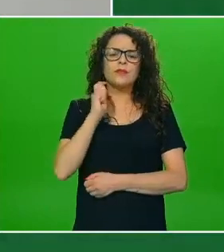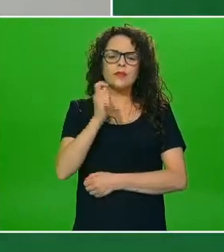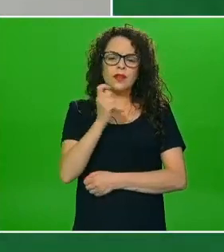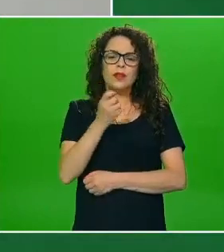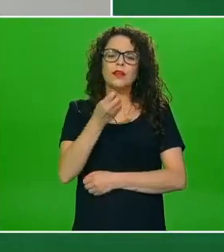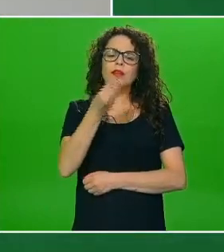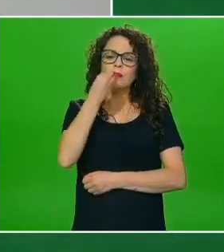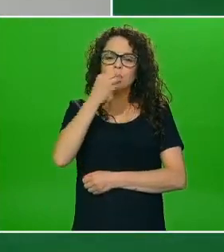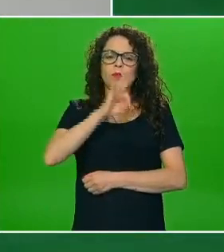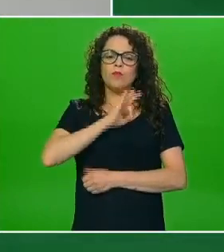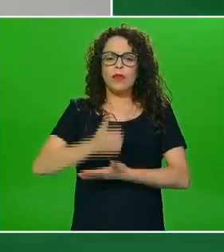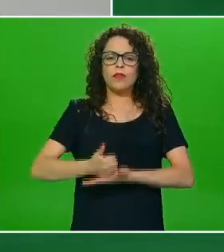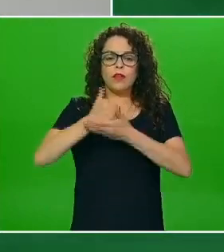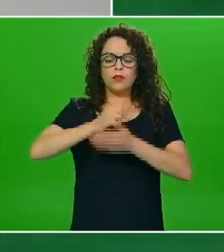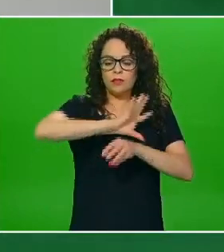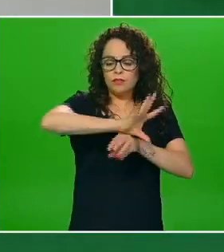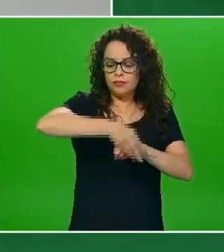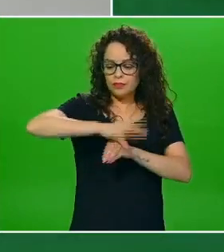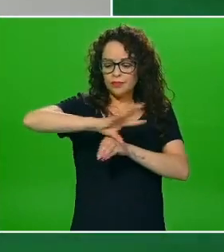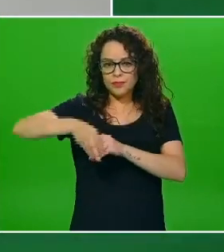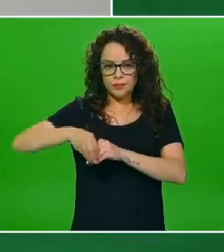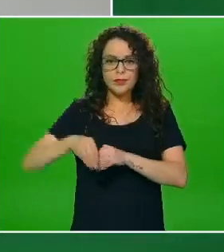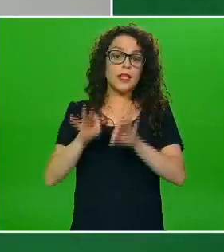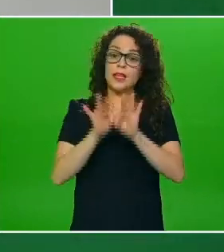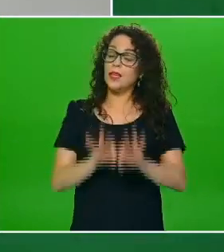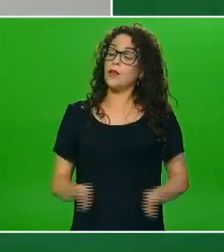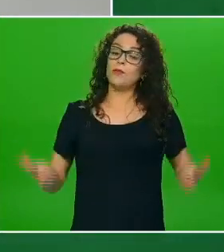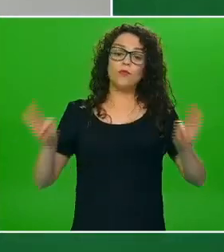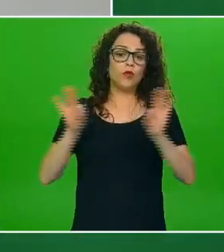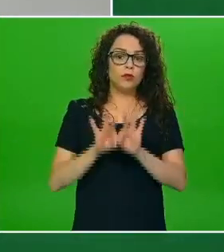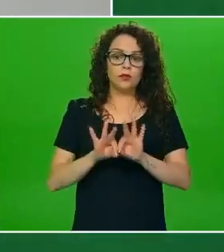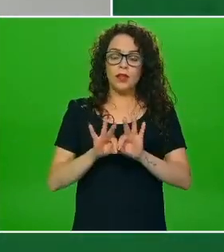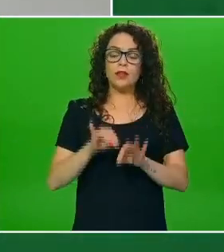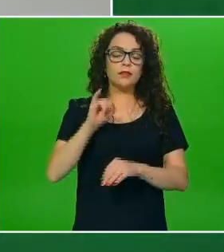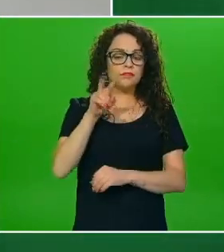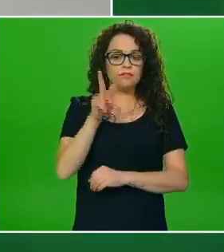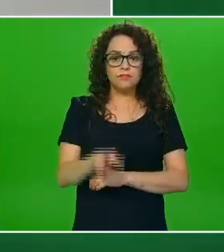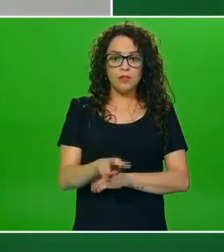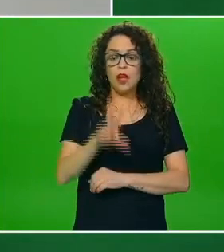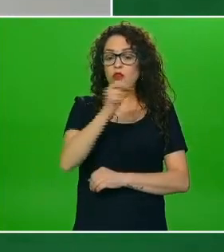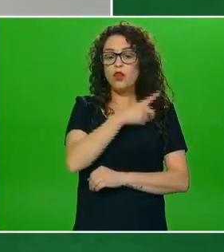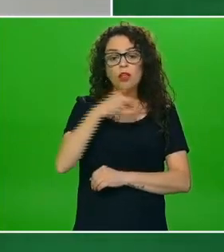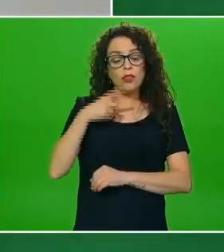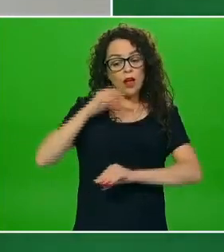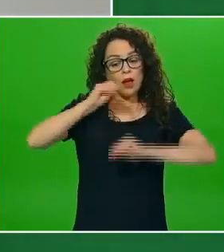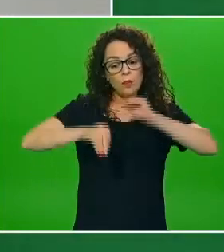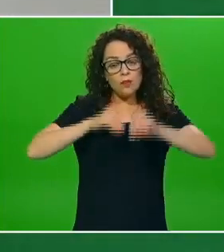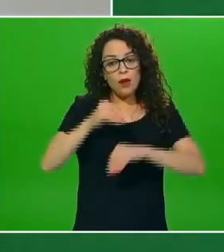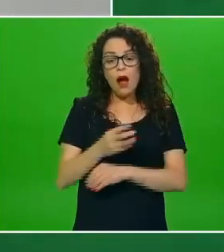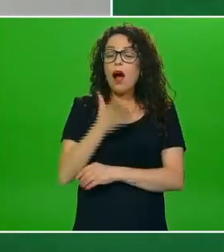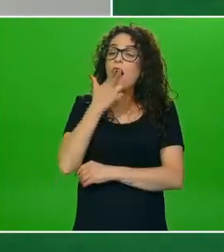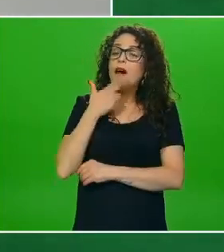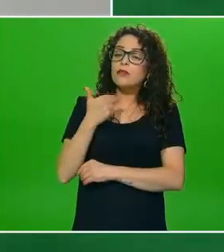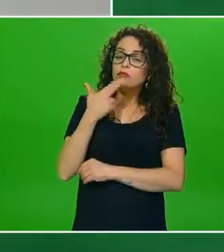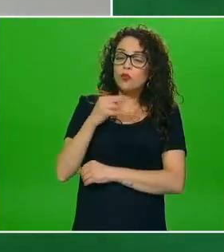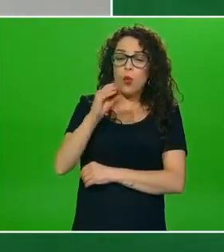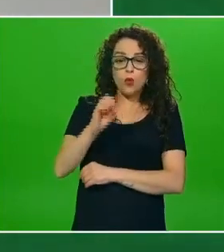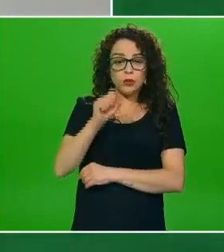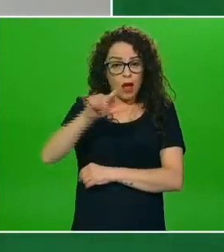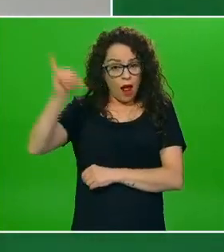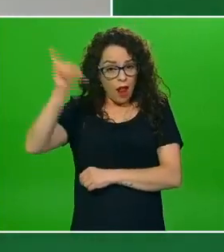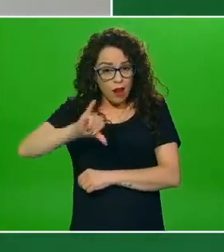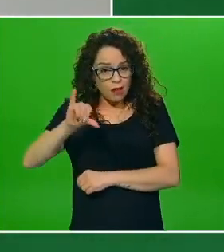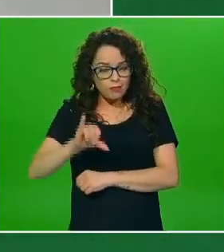también son súper importantes lo ideal es no agregar ni azúcar ni sal a las comidas que les